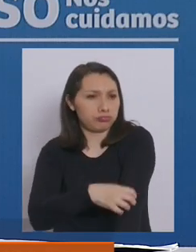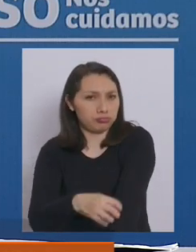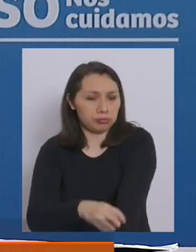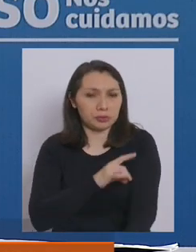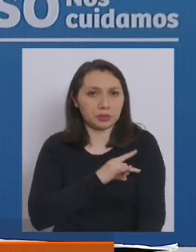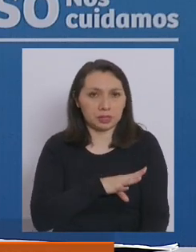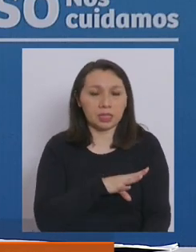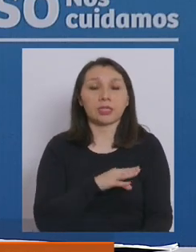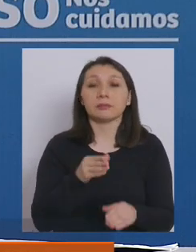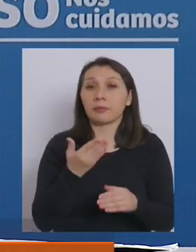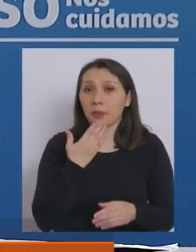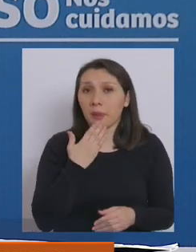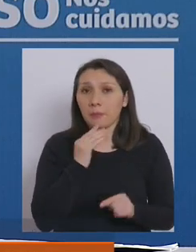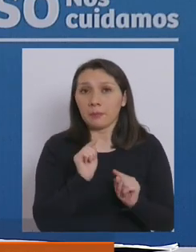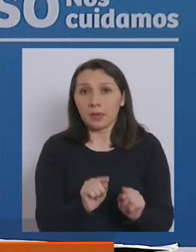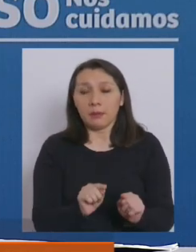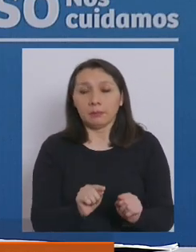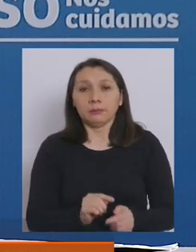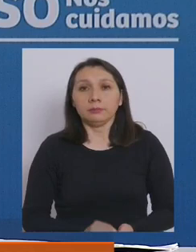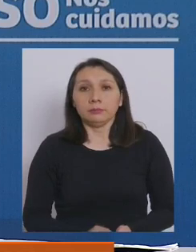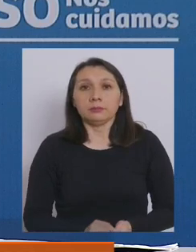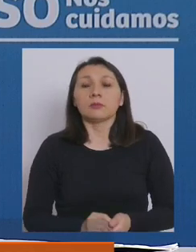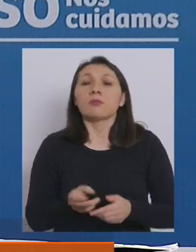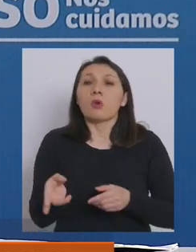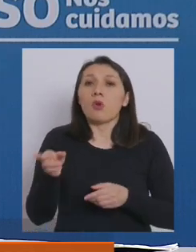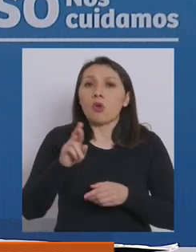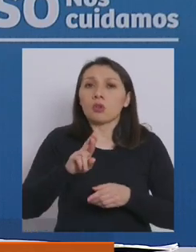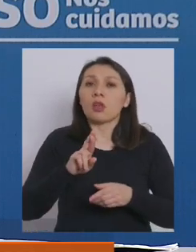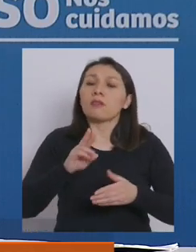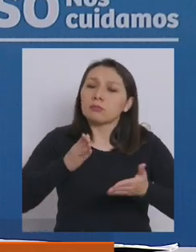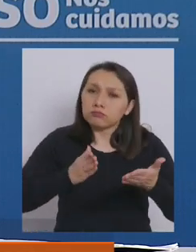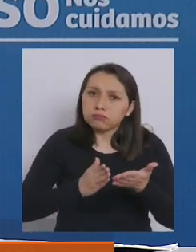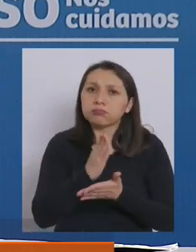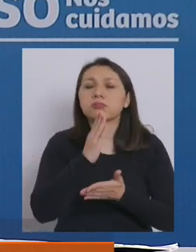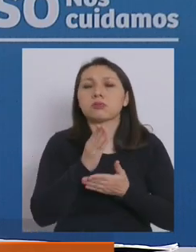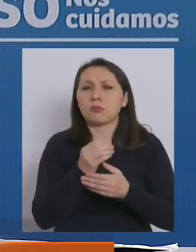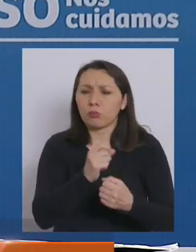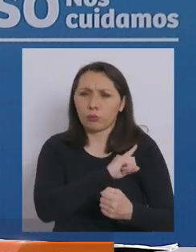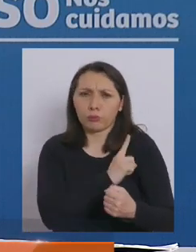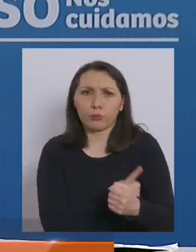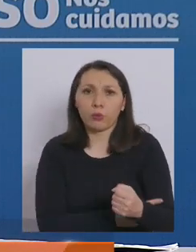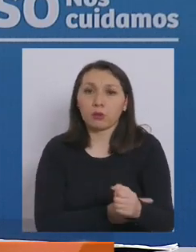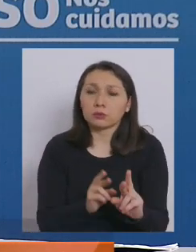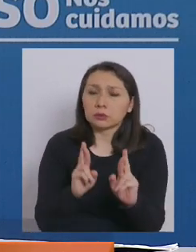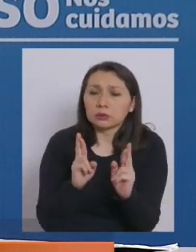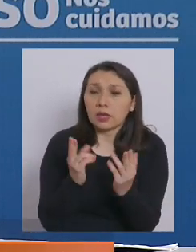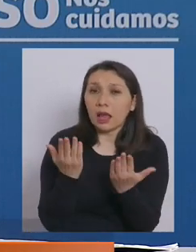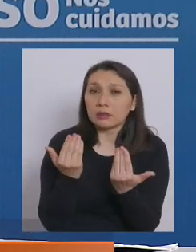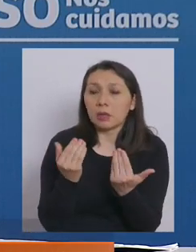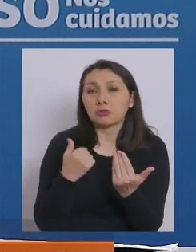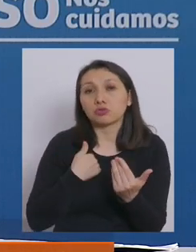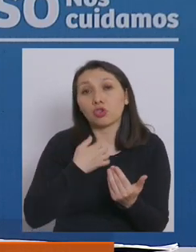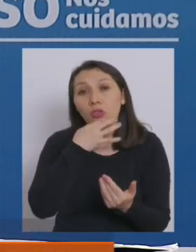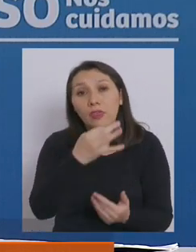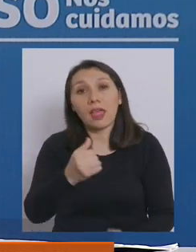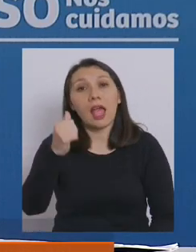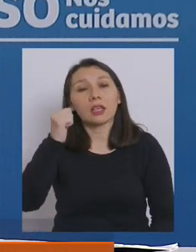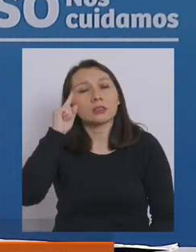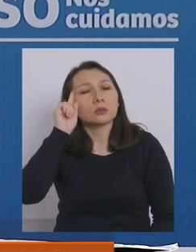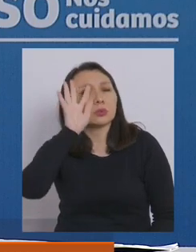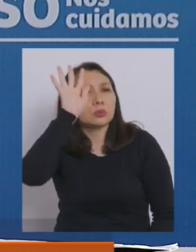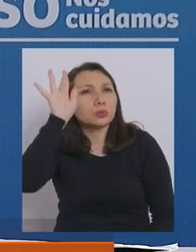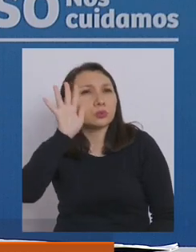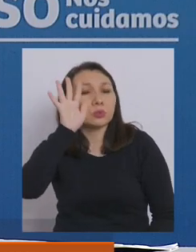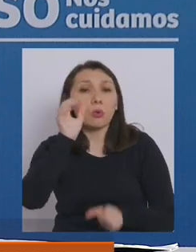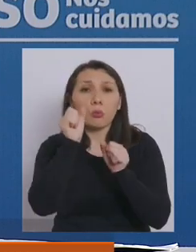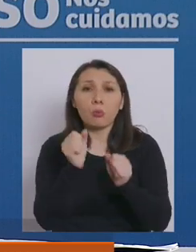también renace con mucha fuerza la esperanza o yo dije ayer el sueño